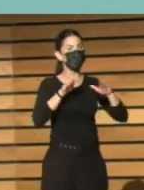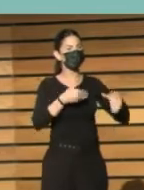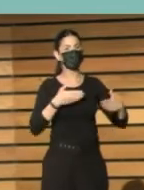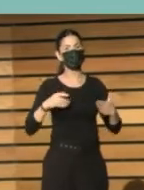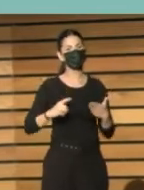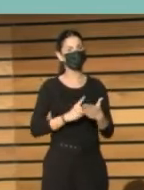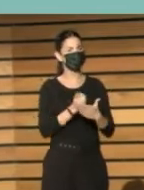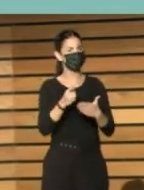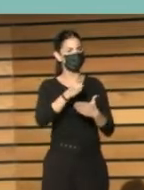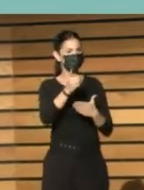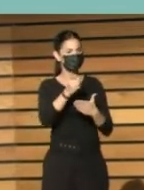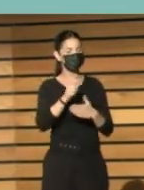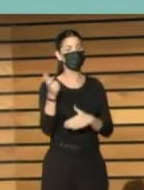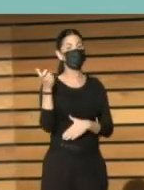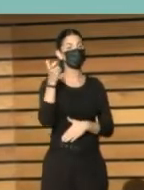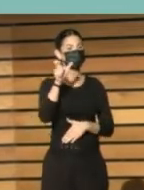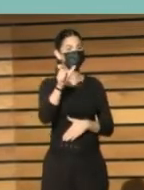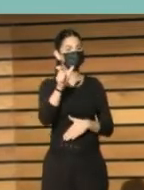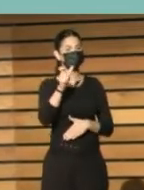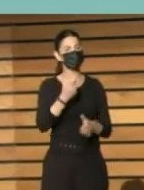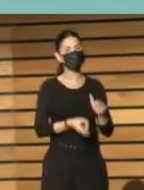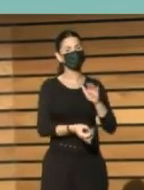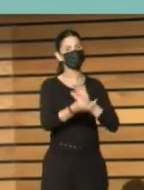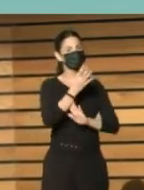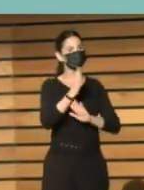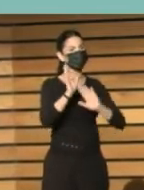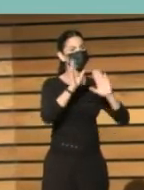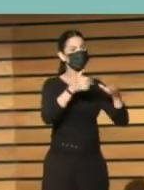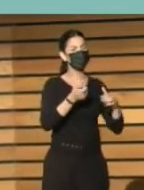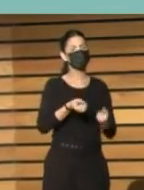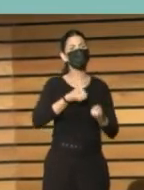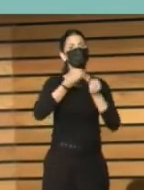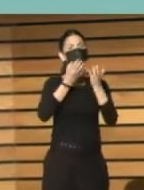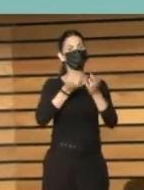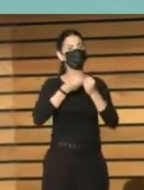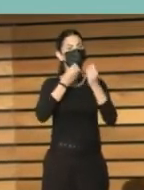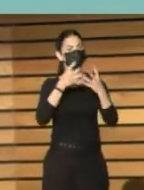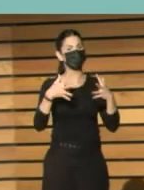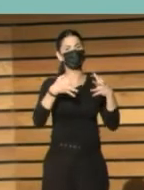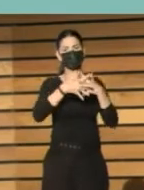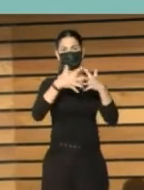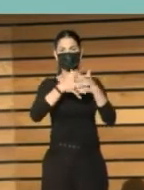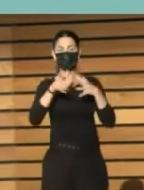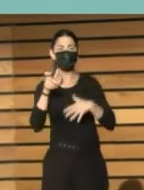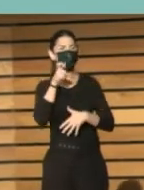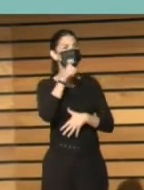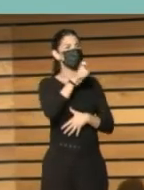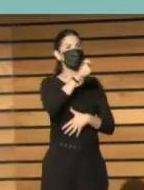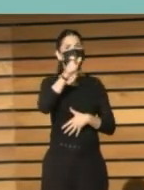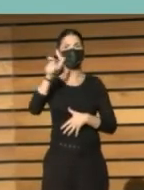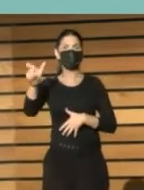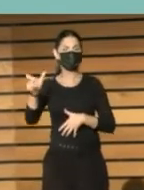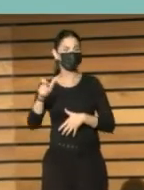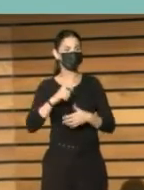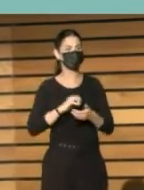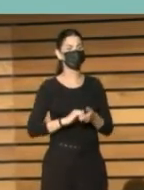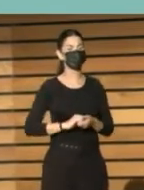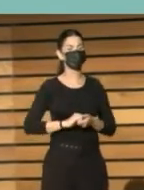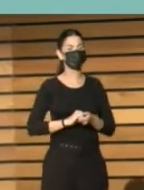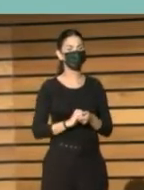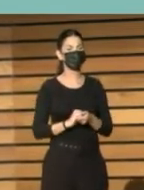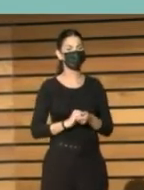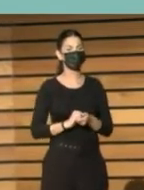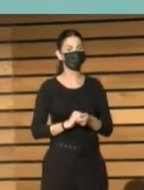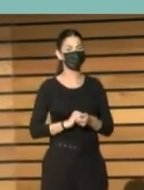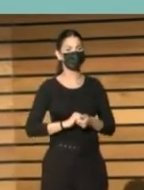de letras que ya construían mensajes. Llegando a construir una nube de palabras, una nube de etiquetas. No